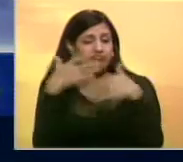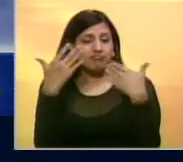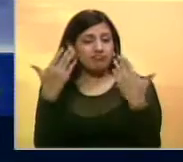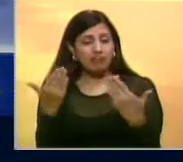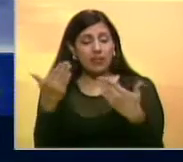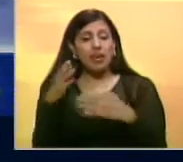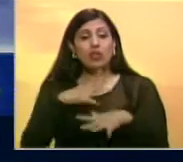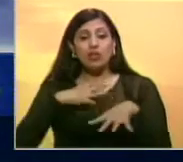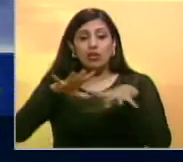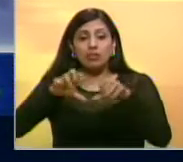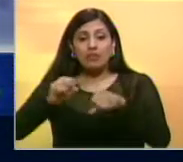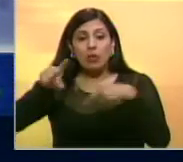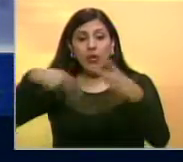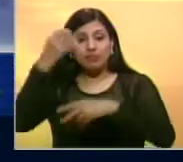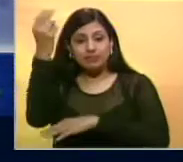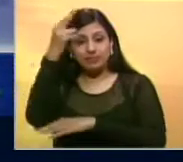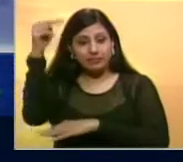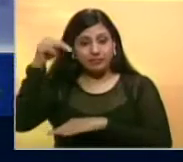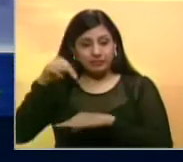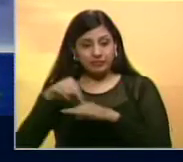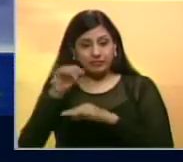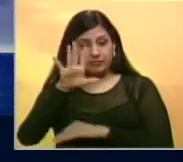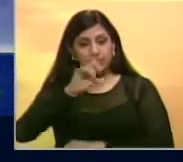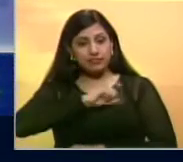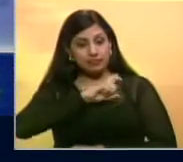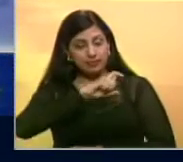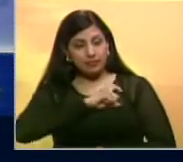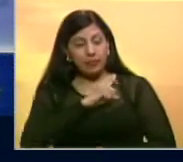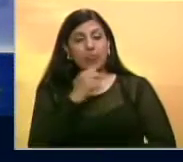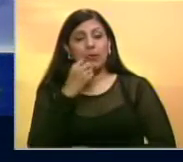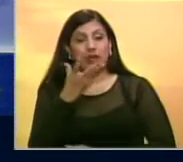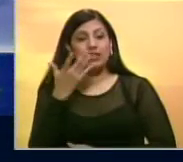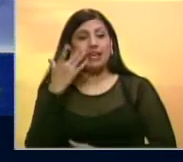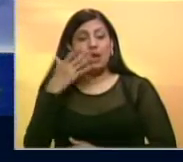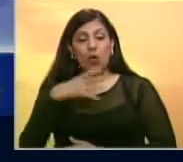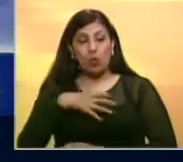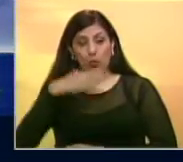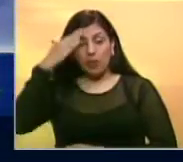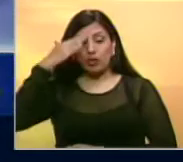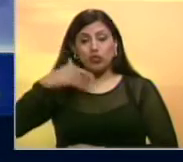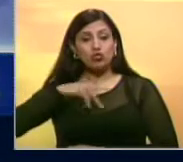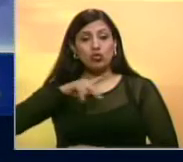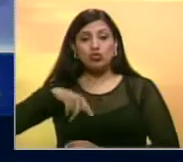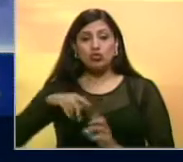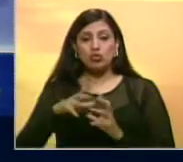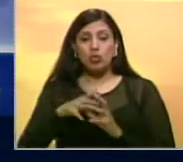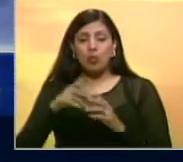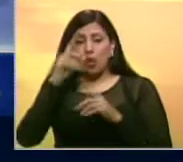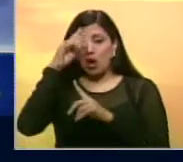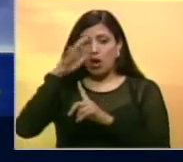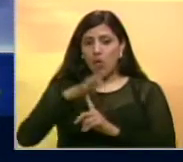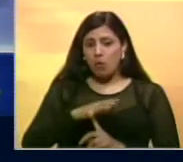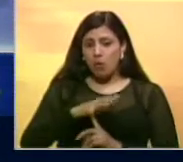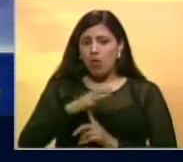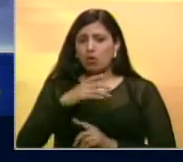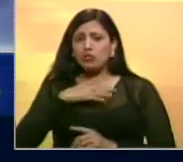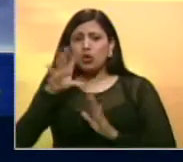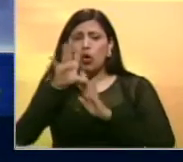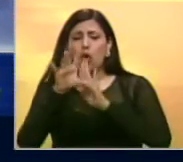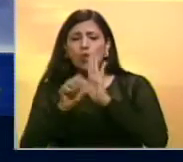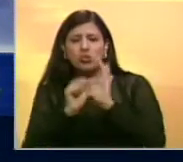respecto a la toma de la nueva Asamblea Nacional el 5 de enero. Enfatizó que la FAN no es un órgano para subvertir el orden